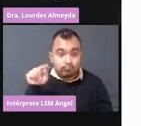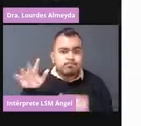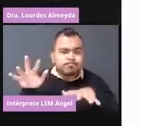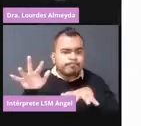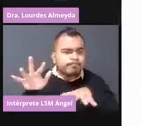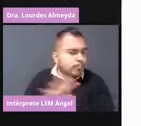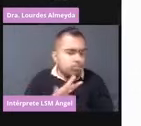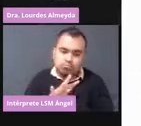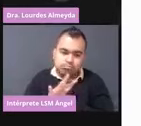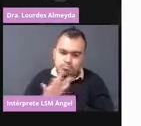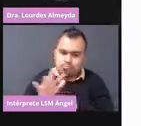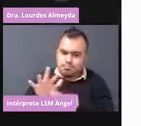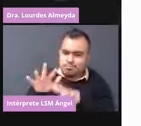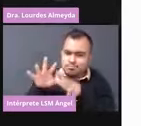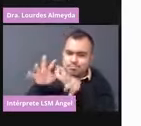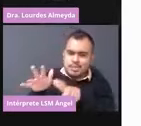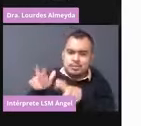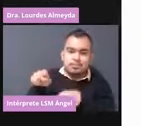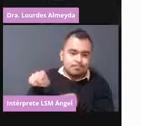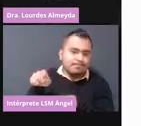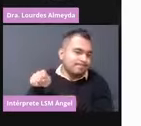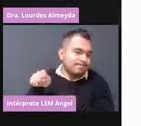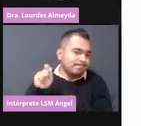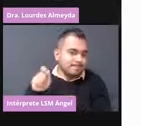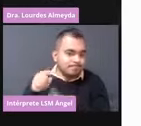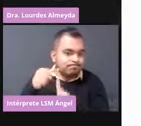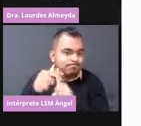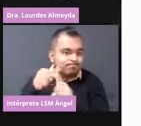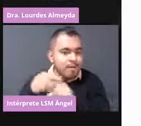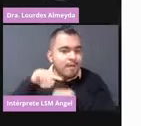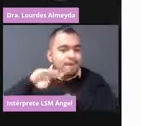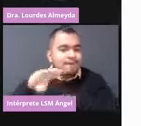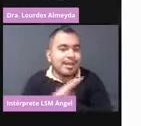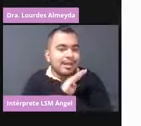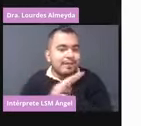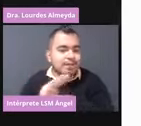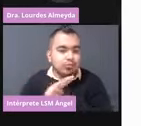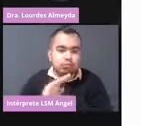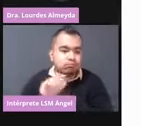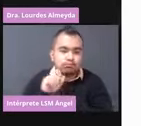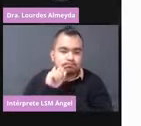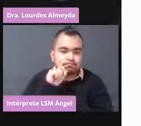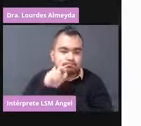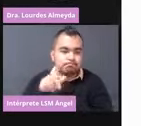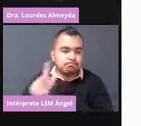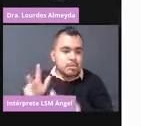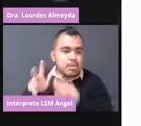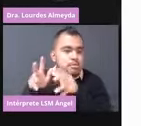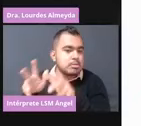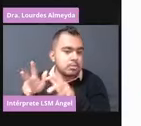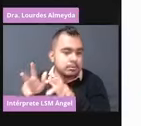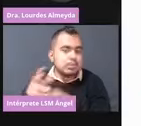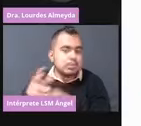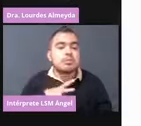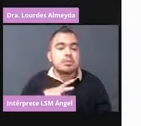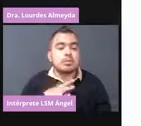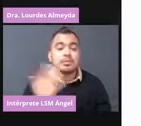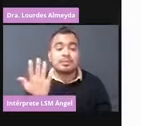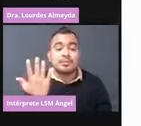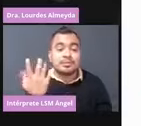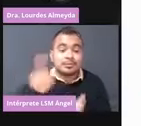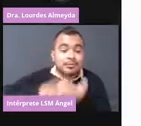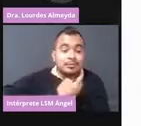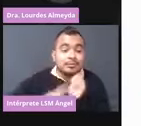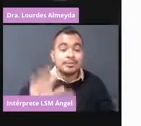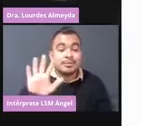beneficios de esta vacuna. No hay que reconstituir nada. Tiene 5 mililitros, tiene